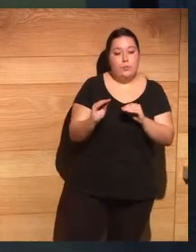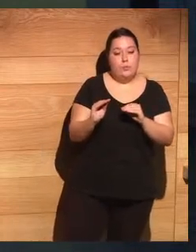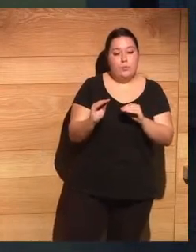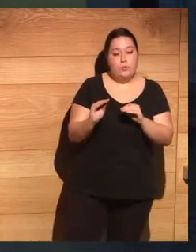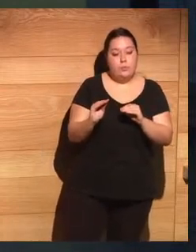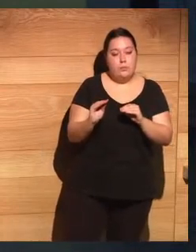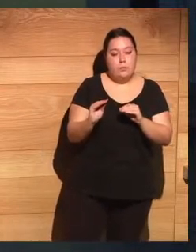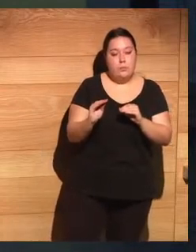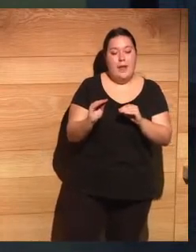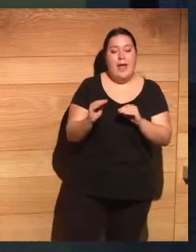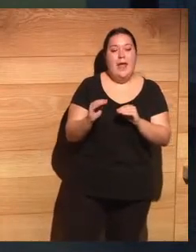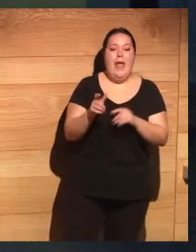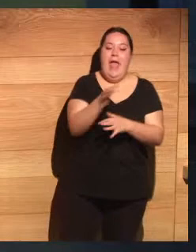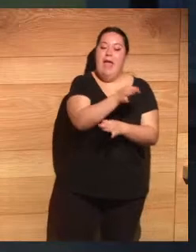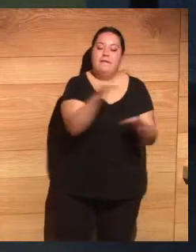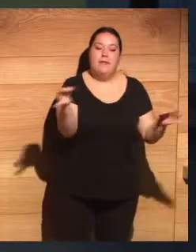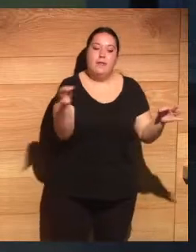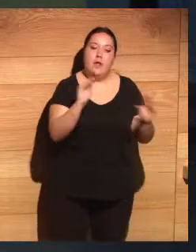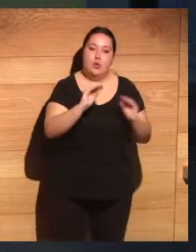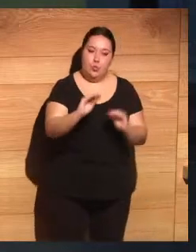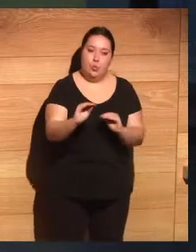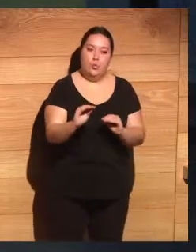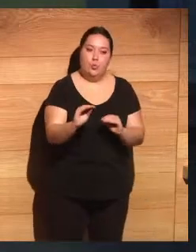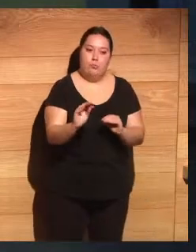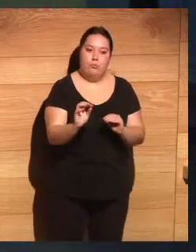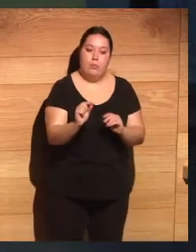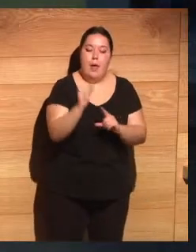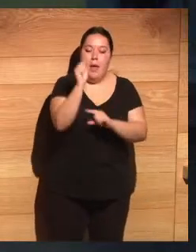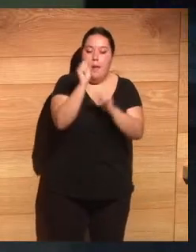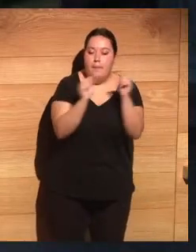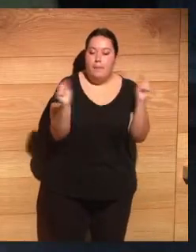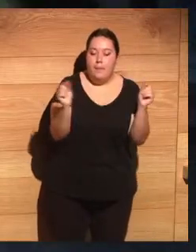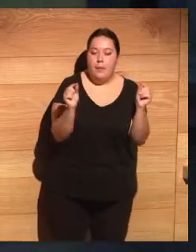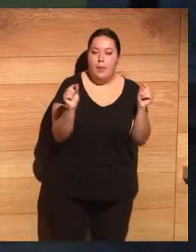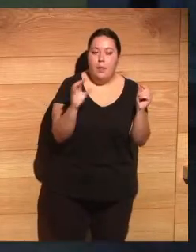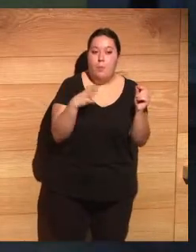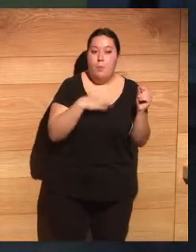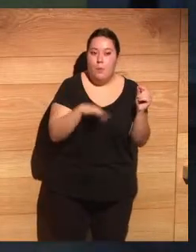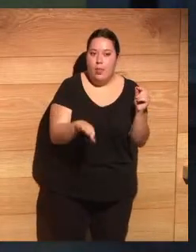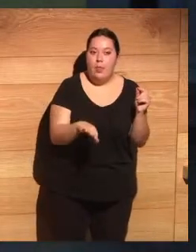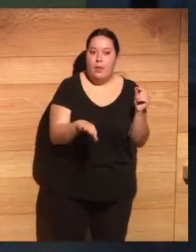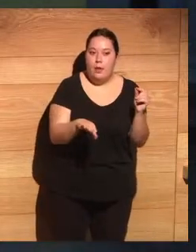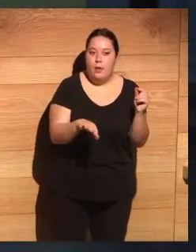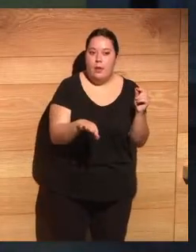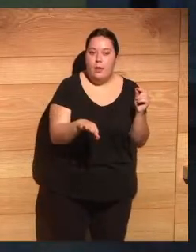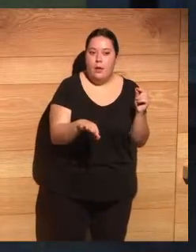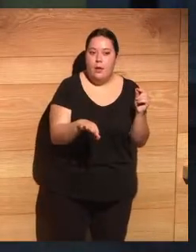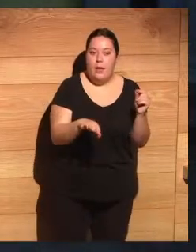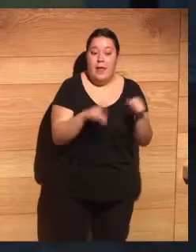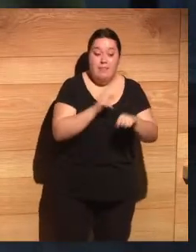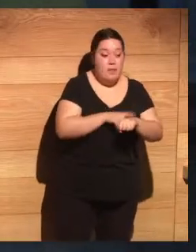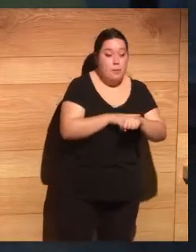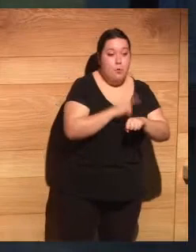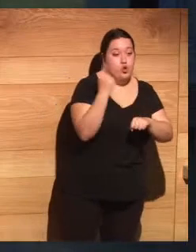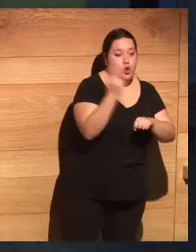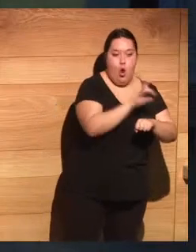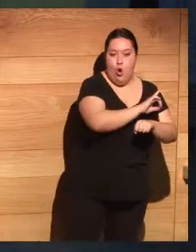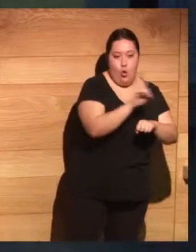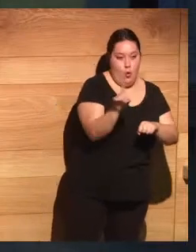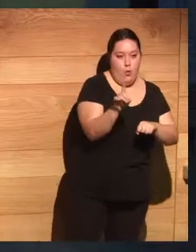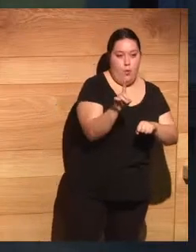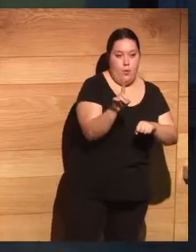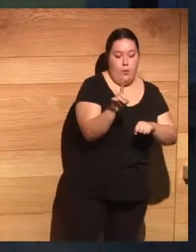todo el resultado, la eficiencia. Y todo es medible. En el mundo digital todo es medible. No solamente el factor tiempo, que es lo único que prácticamente